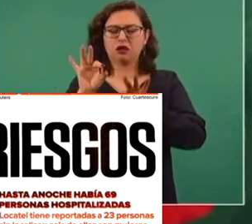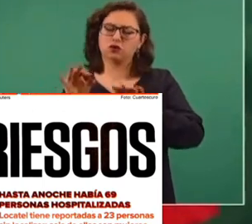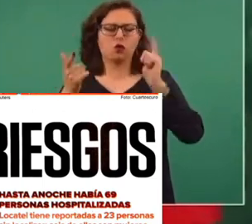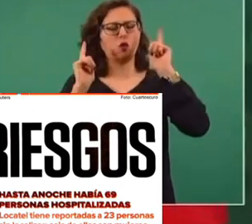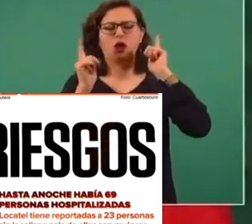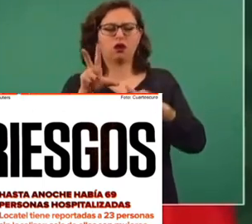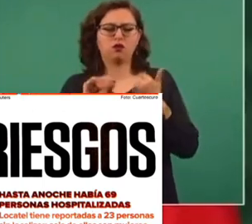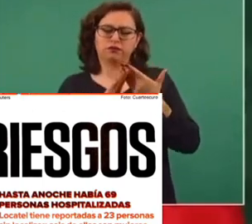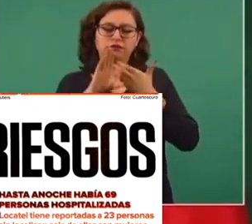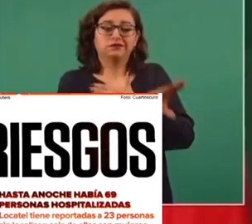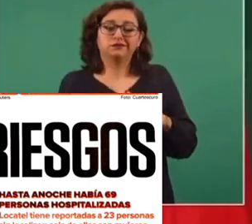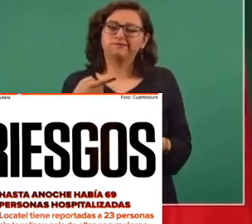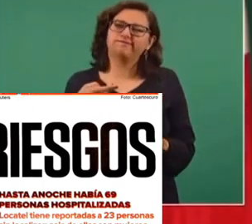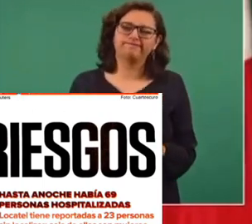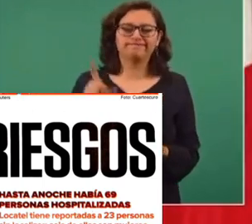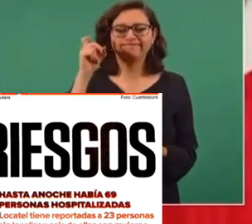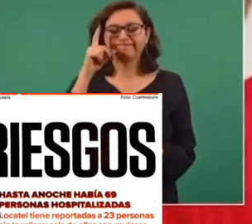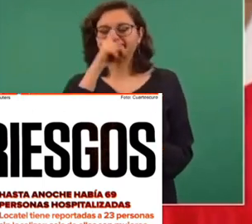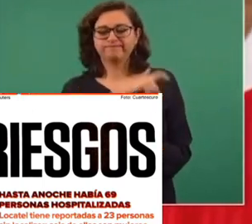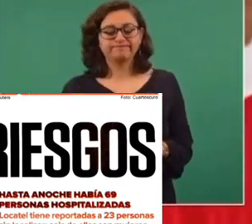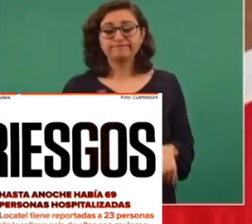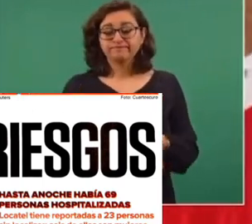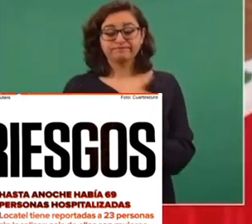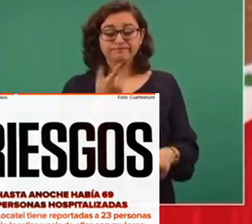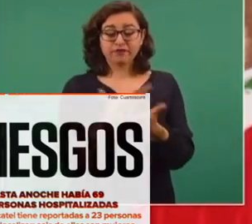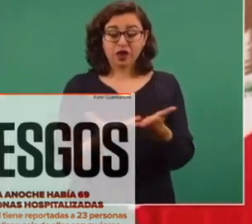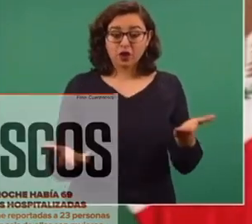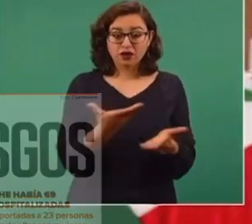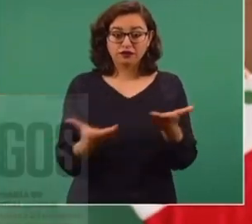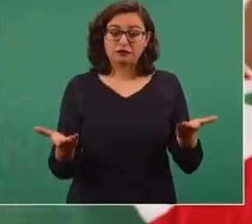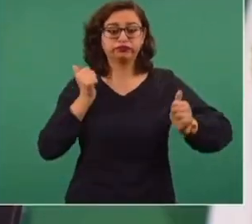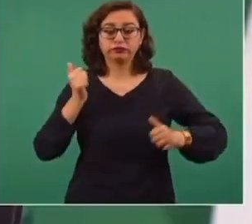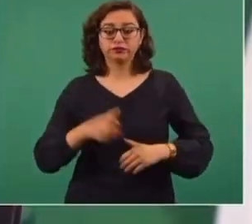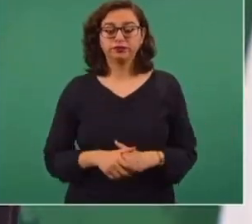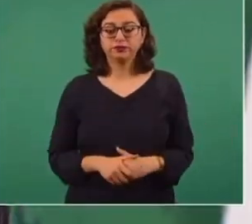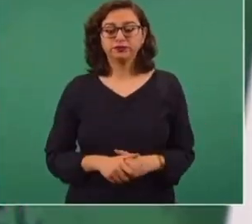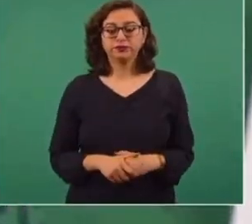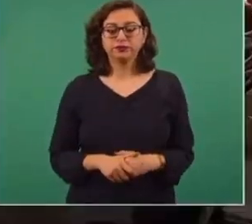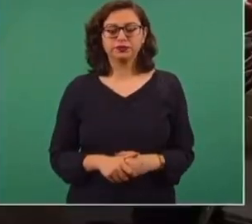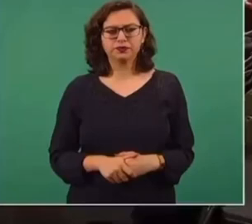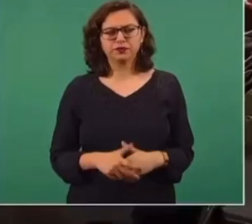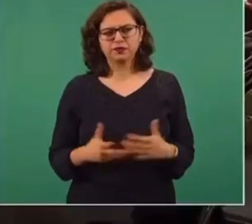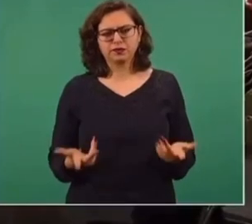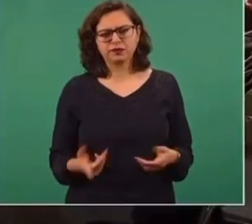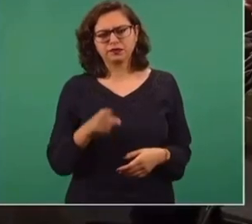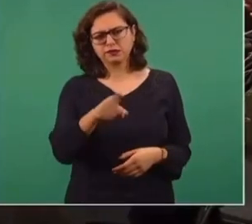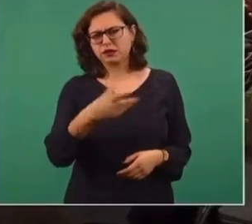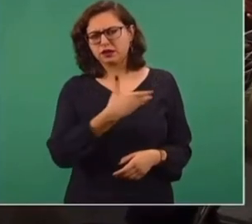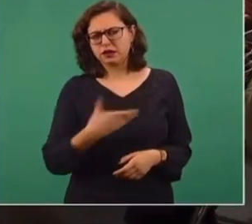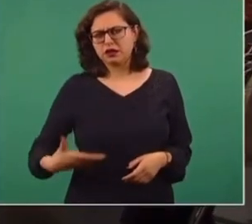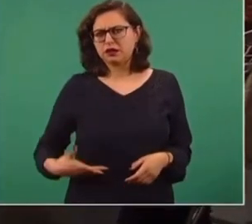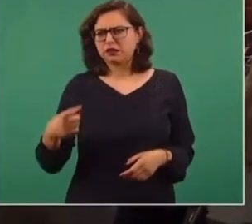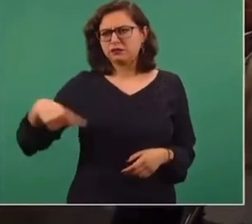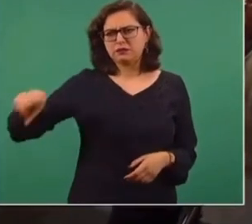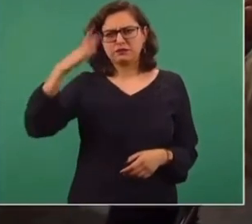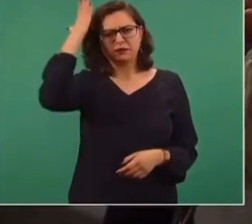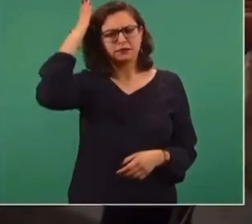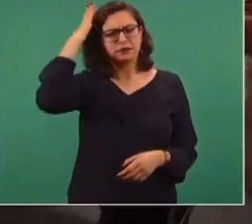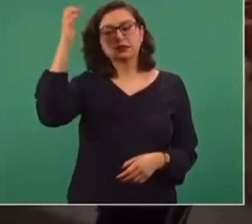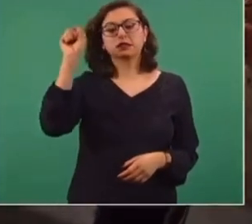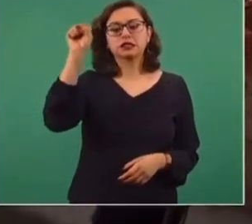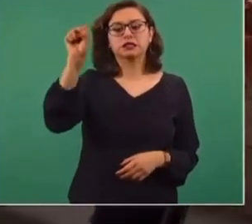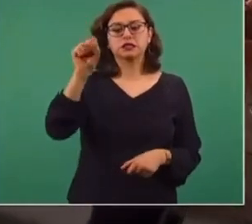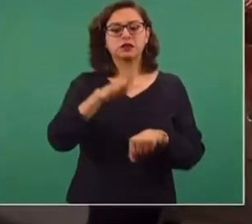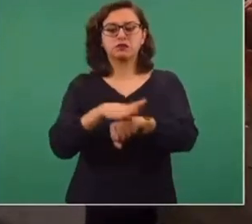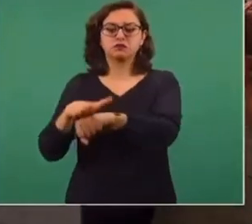porque son tiempos de sopilotes. Presidente, entonces, ¿qué mensaje les daría justo a los dirigentes sindicales, que